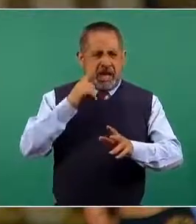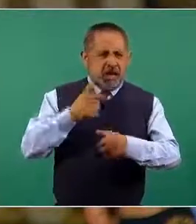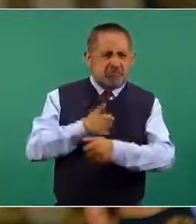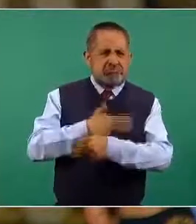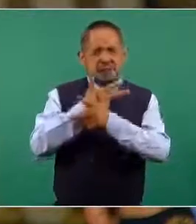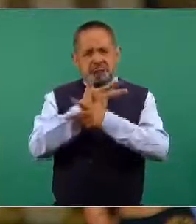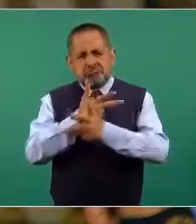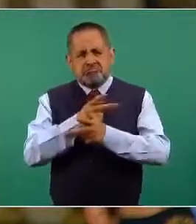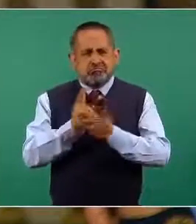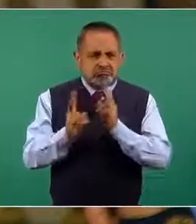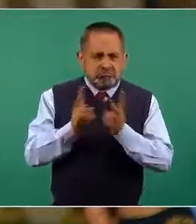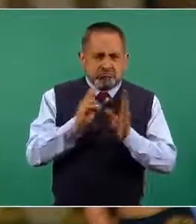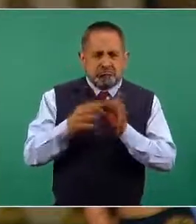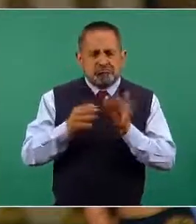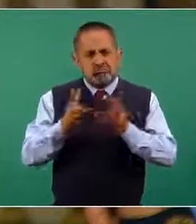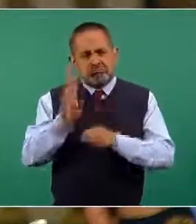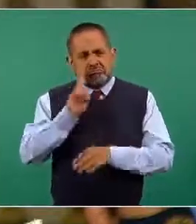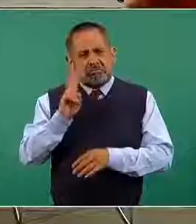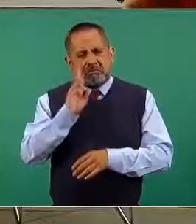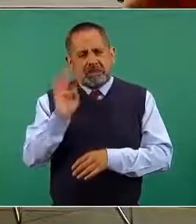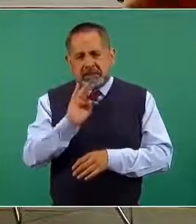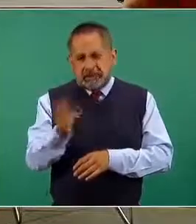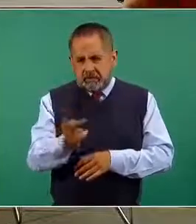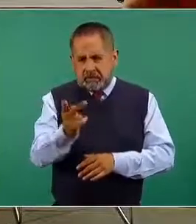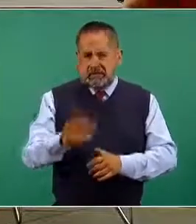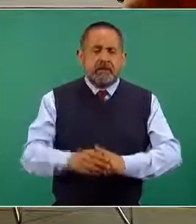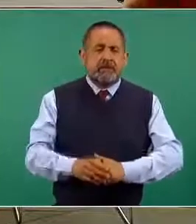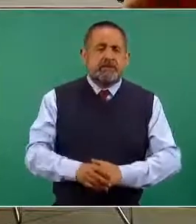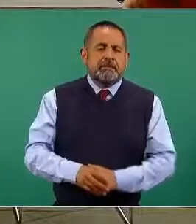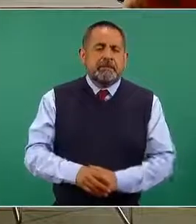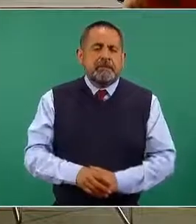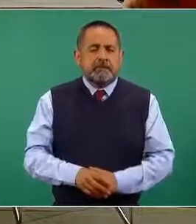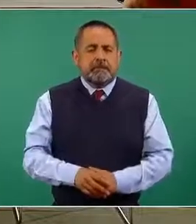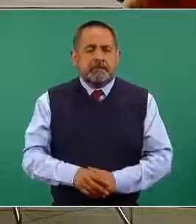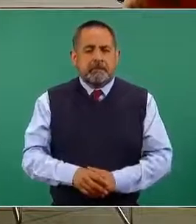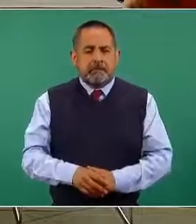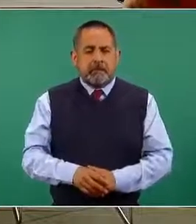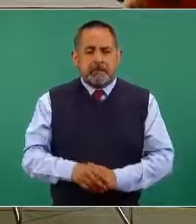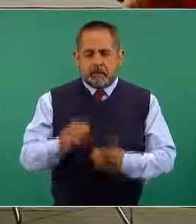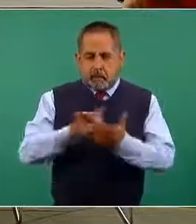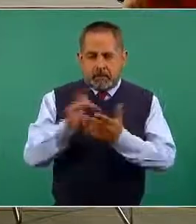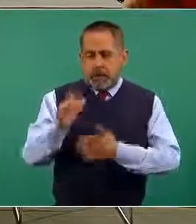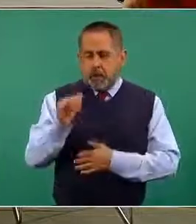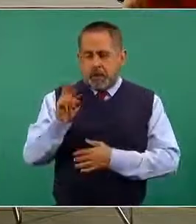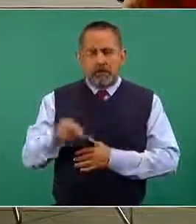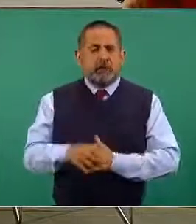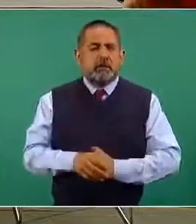digital, vía virtual, estar aquí con nosotros. Gracias. Muchas gracias, Juan.